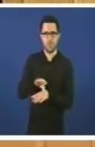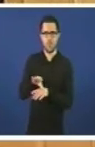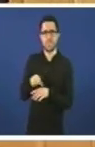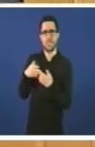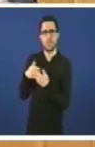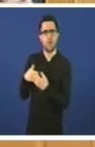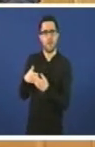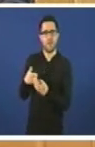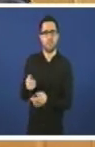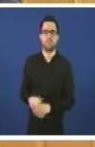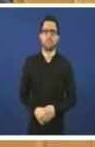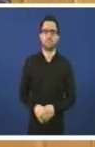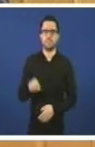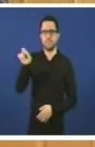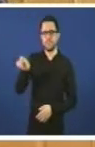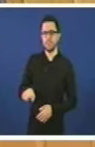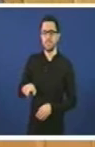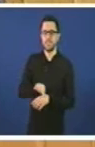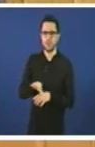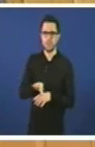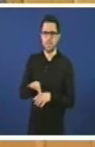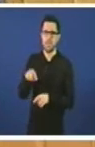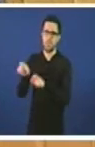señores do Partido Popular, señor conselleiro,